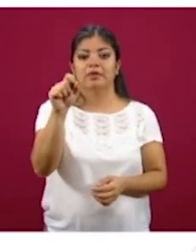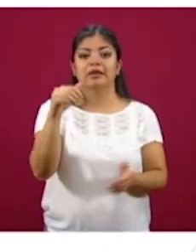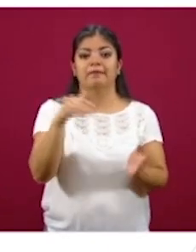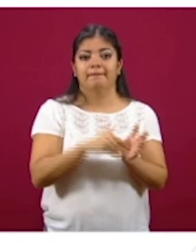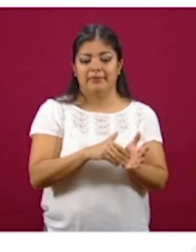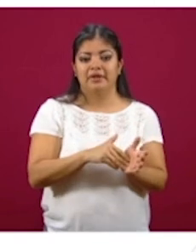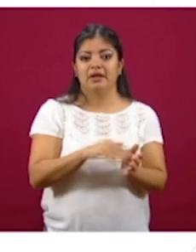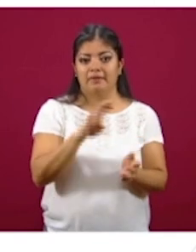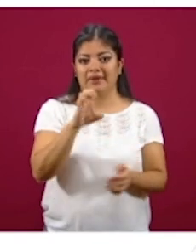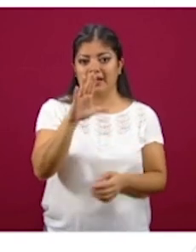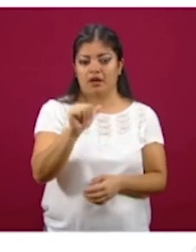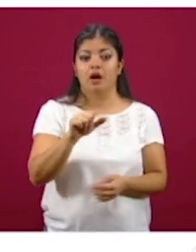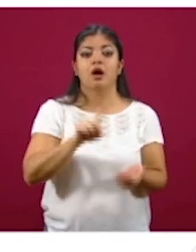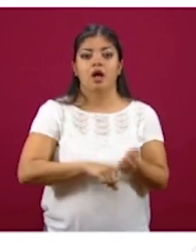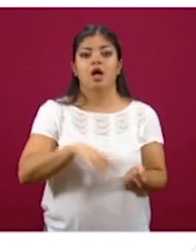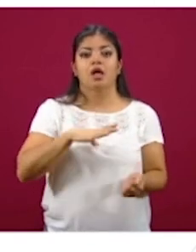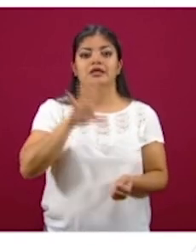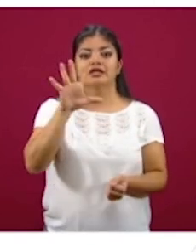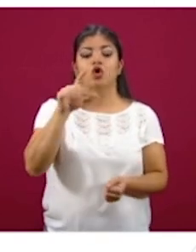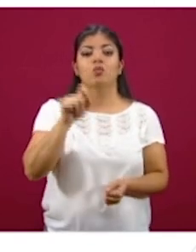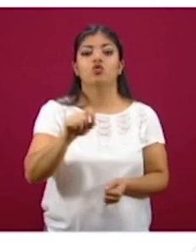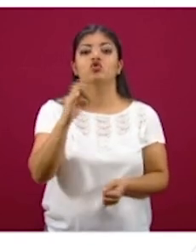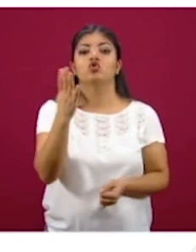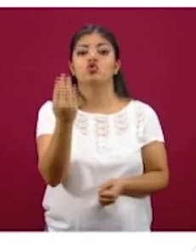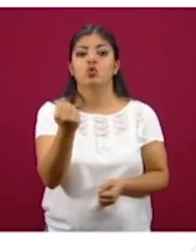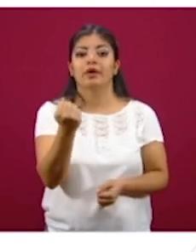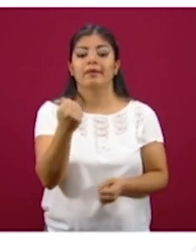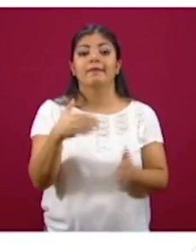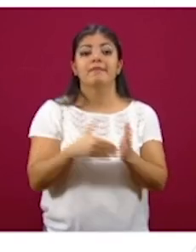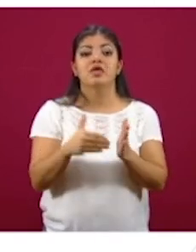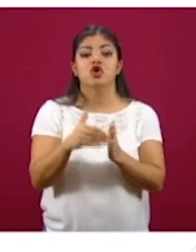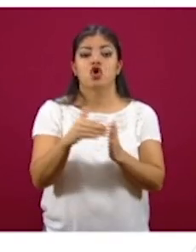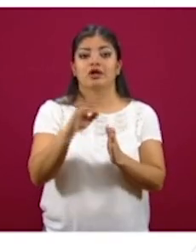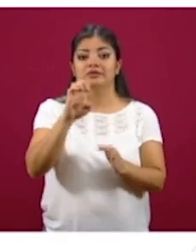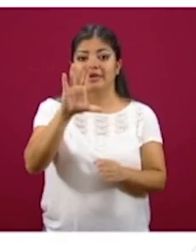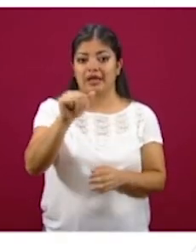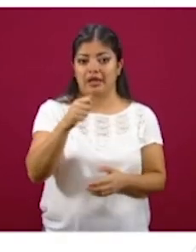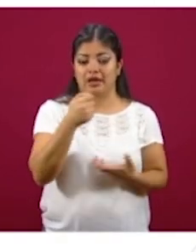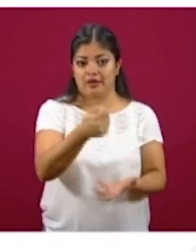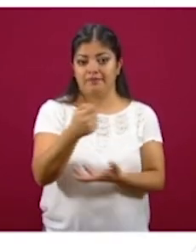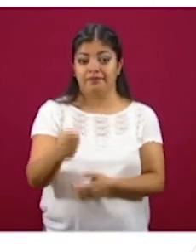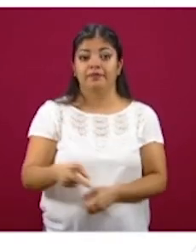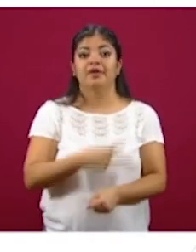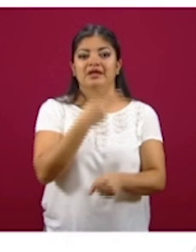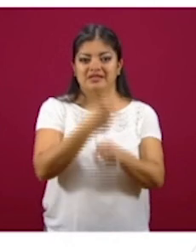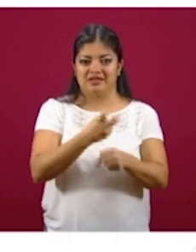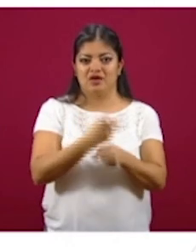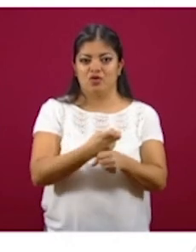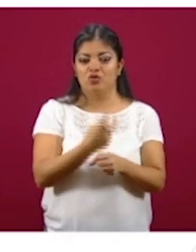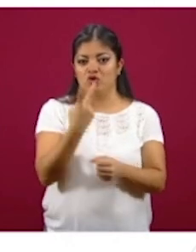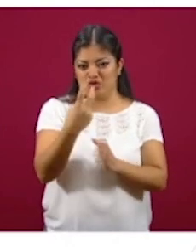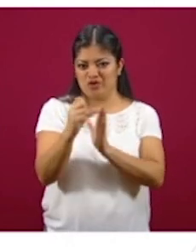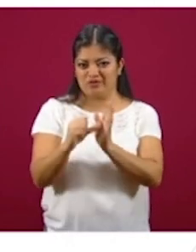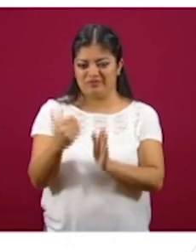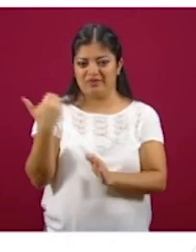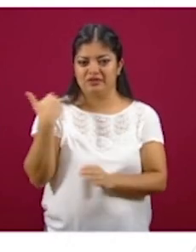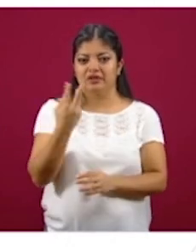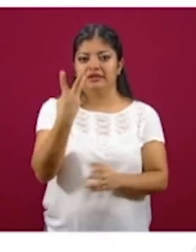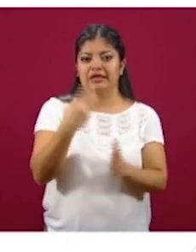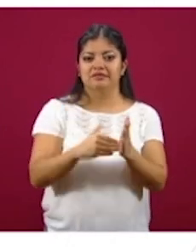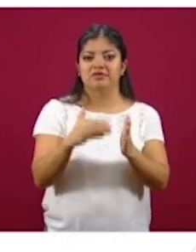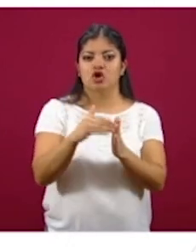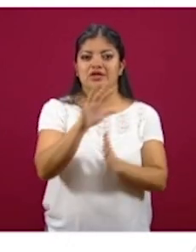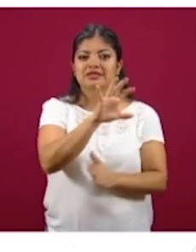familias, en los que hay cinco punto nueve millones de becarios. En el segundo bimestre dispersamos tres millones